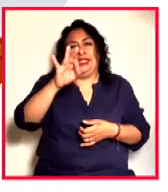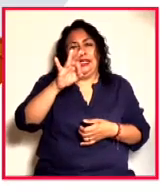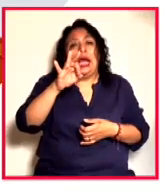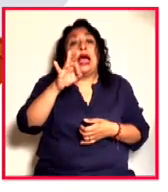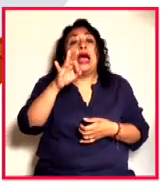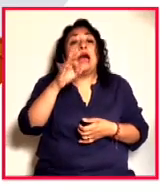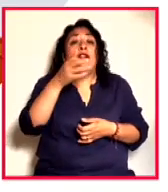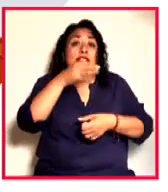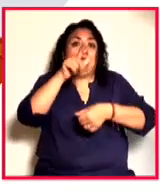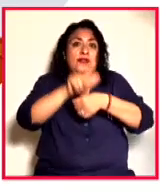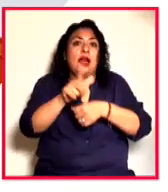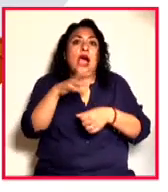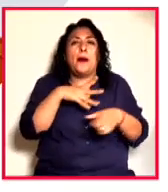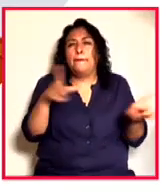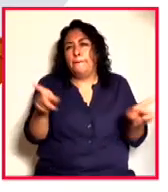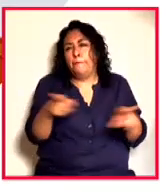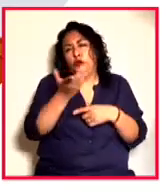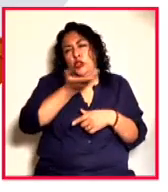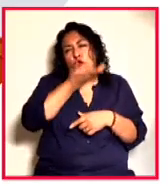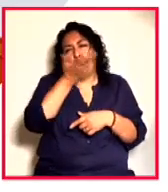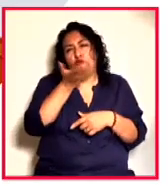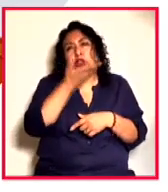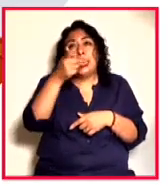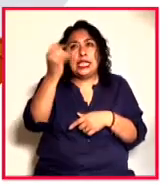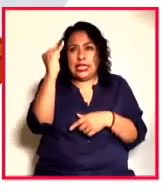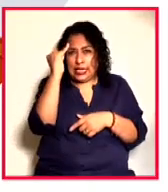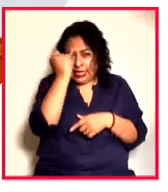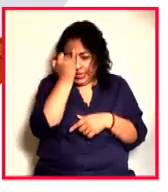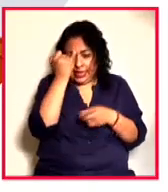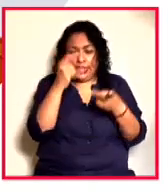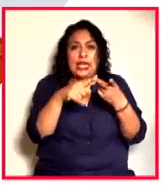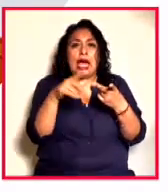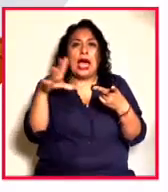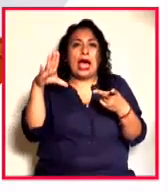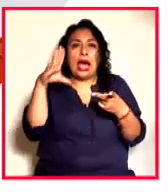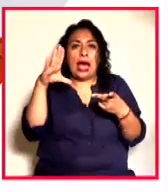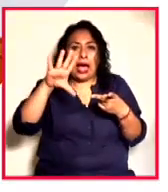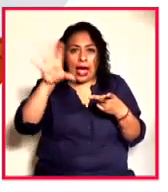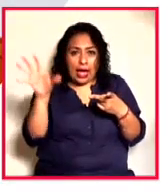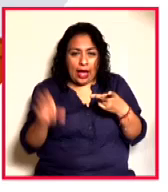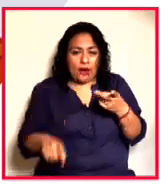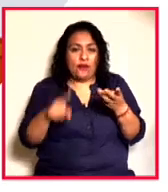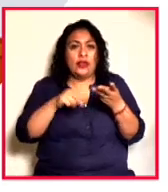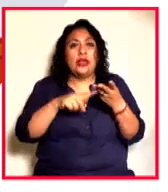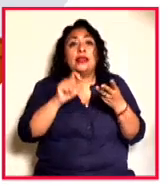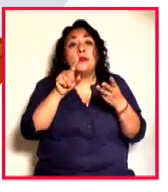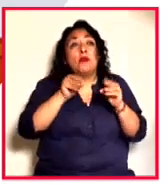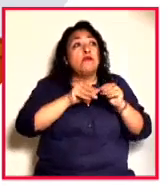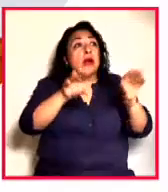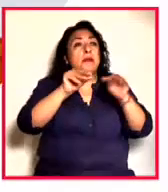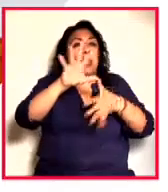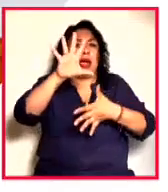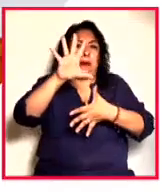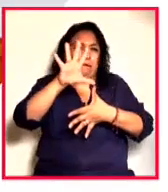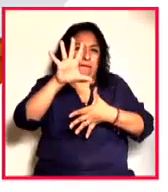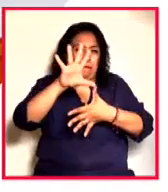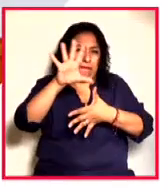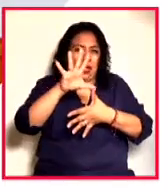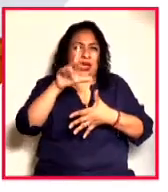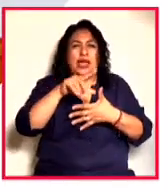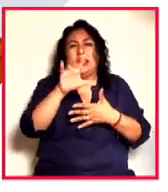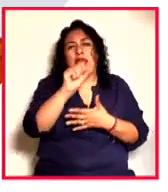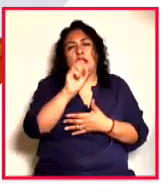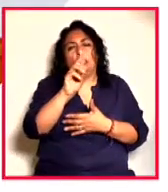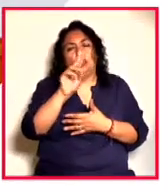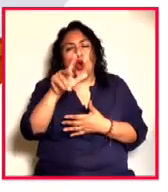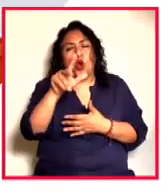vibrar a ritmo de música tradicional de la India, música africana y su diáspora en América, canciones de rhythm and blues, soul y rock,